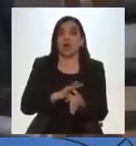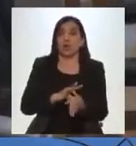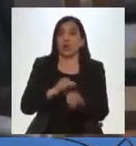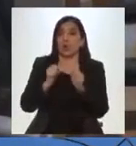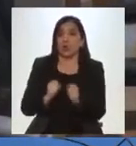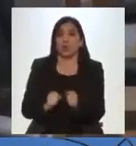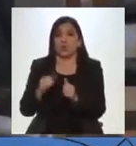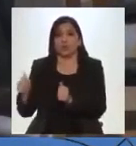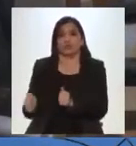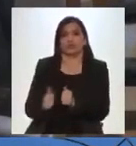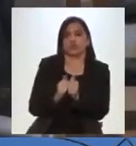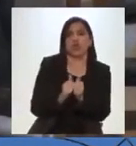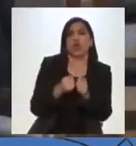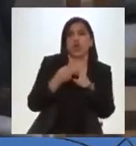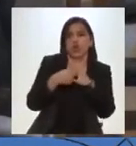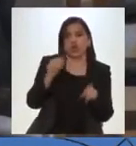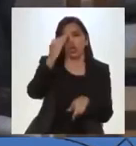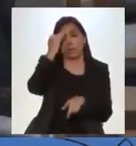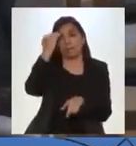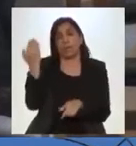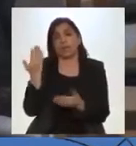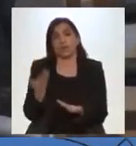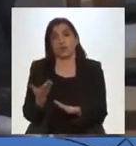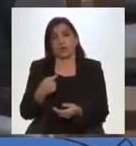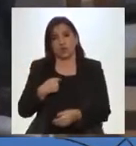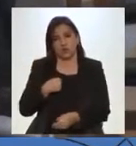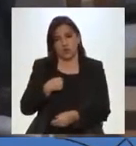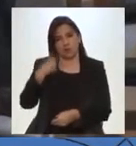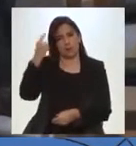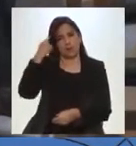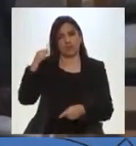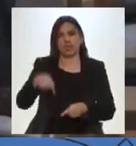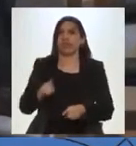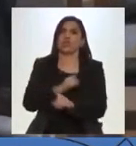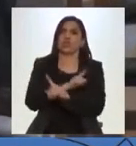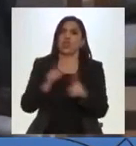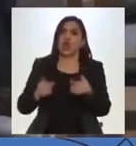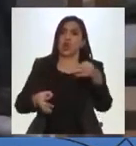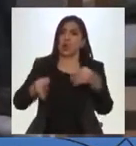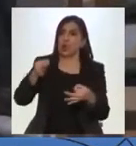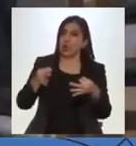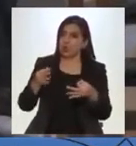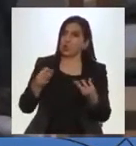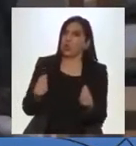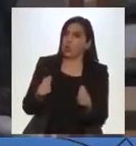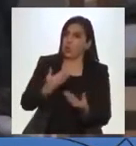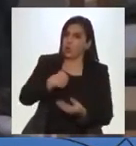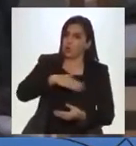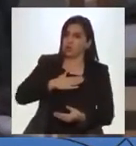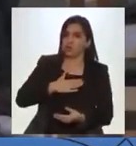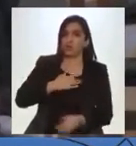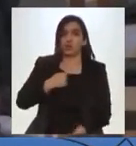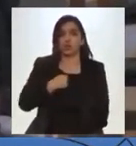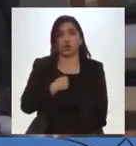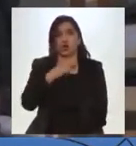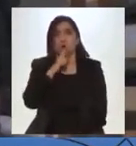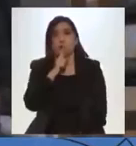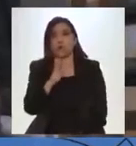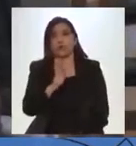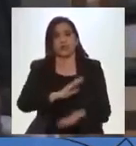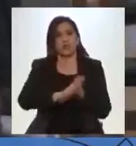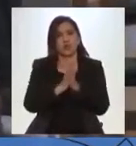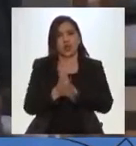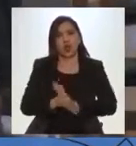a otros expertos, entre comillas. Yo encuentro que aquí no es justo el trato que se nos está dando. Yo tendría que contestar además todas las